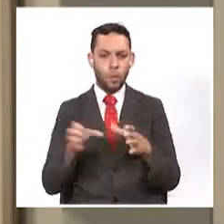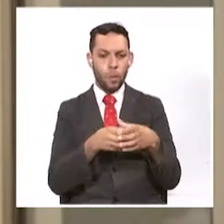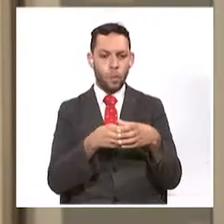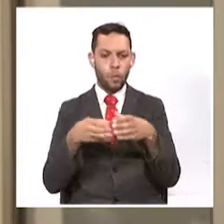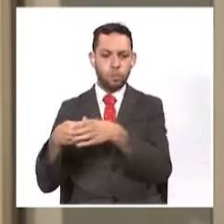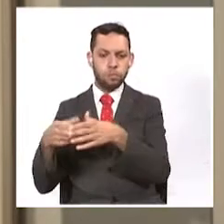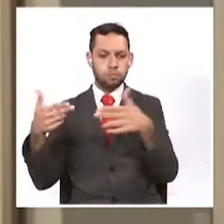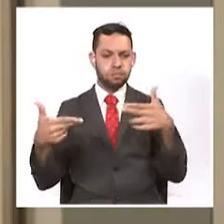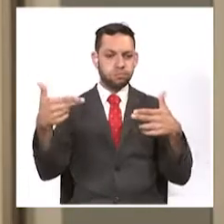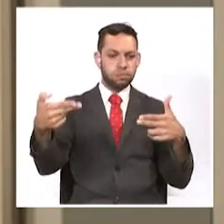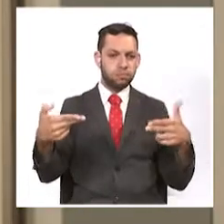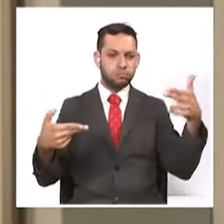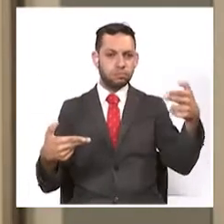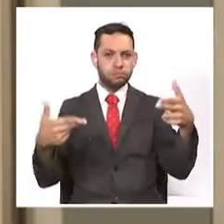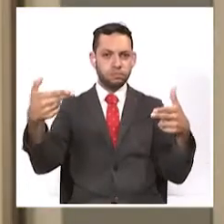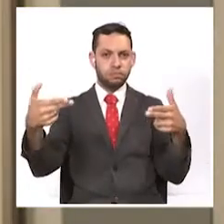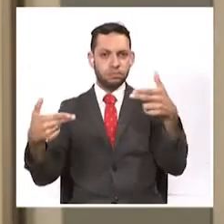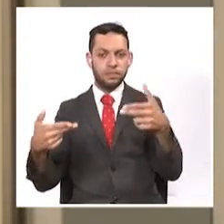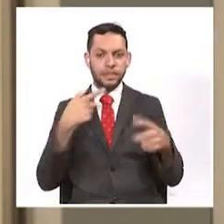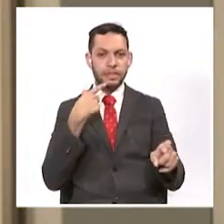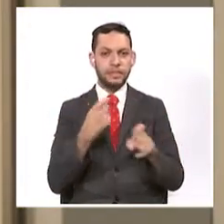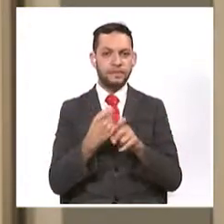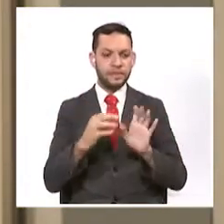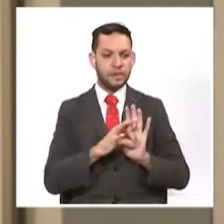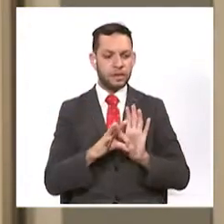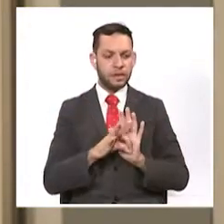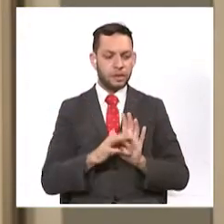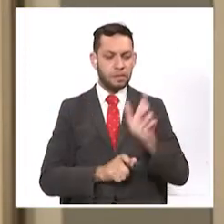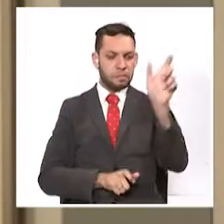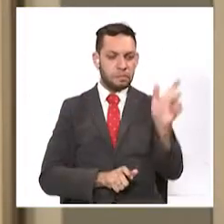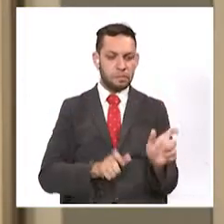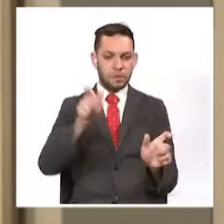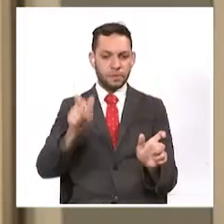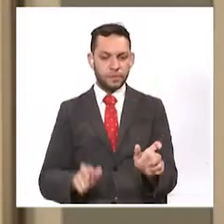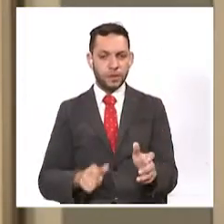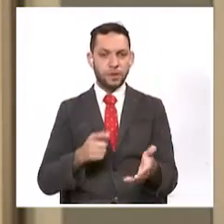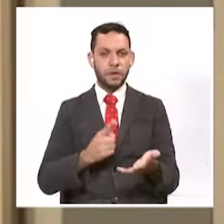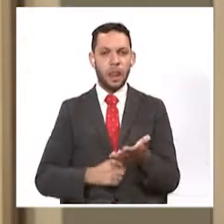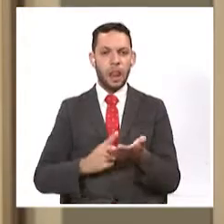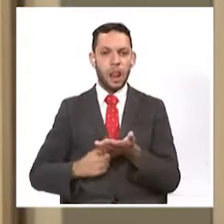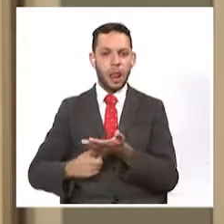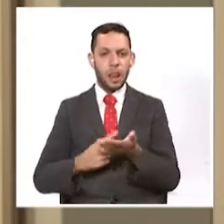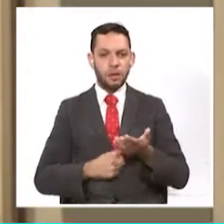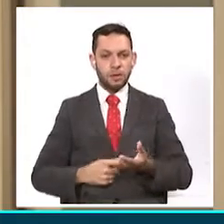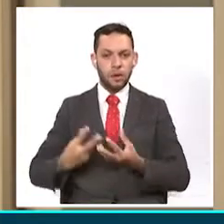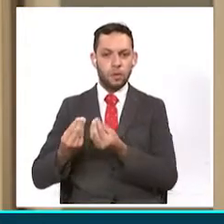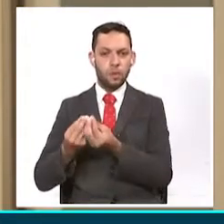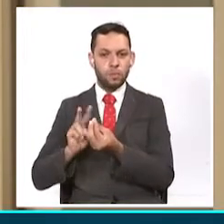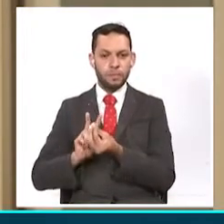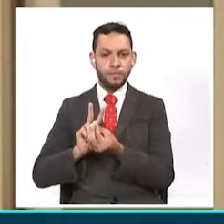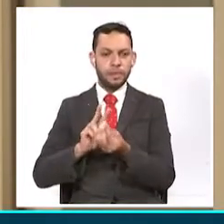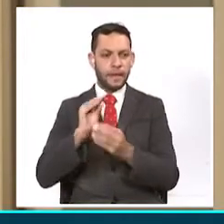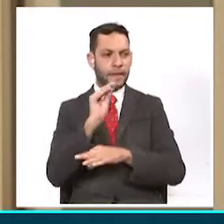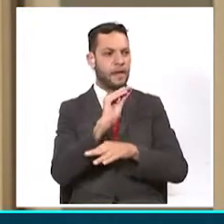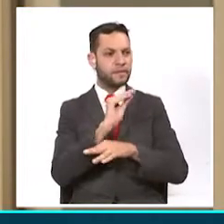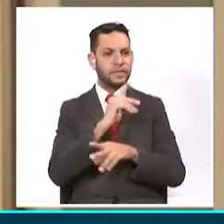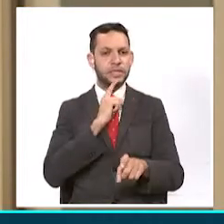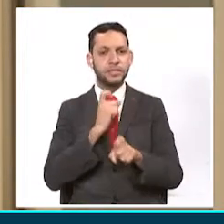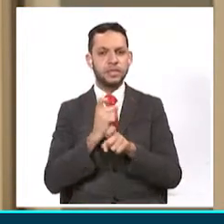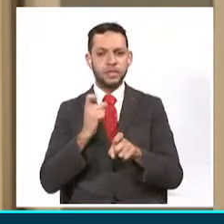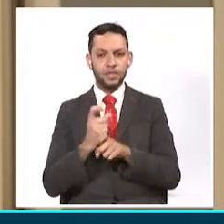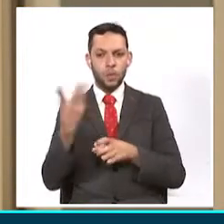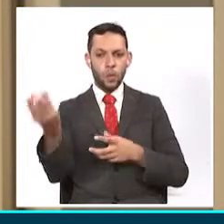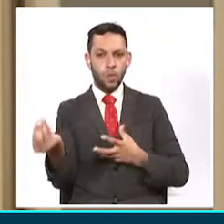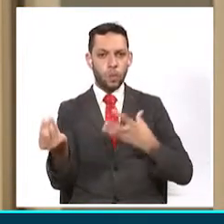dedicadas al microtráfico de drogas. Así lo dio a conocer uno de los miembros de la Mesa Nacional de Víctimas, quien asegura que estos grupos delincuenciales